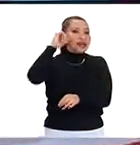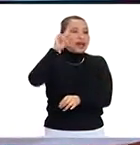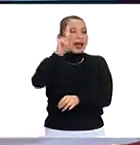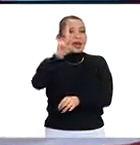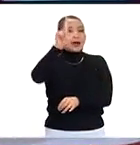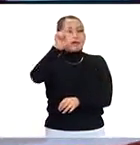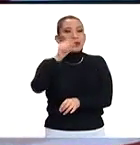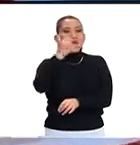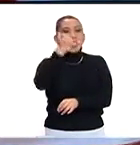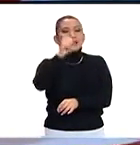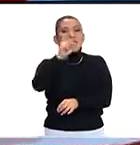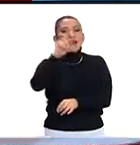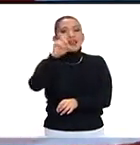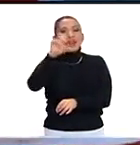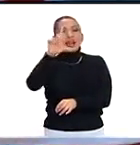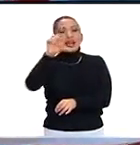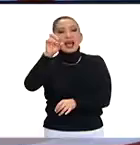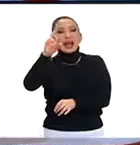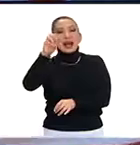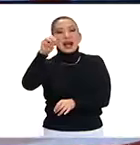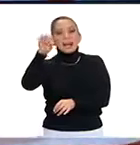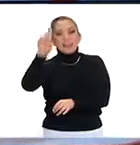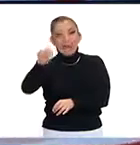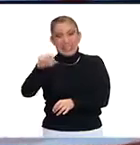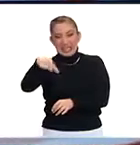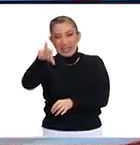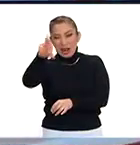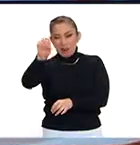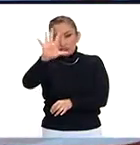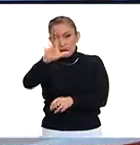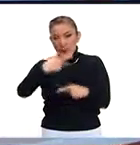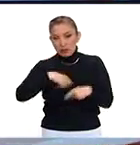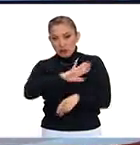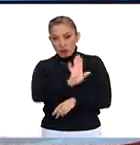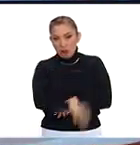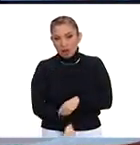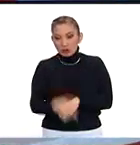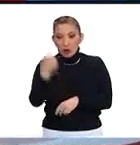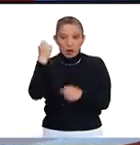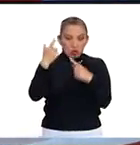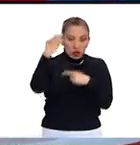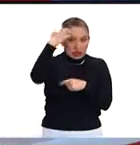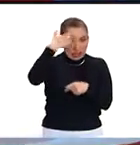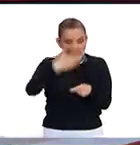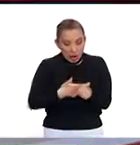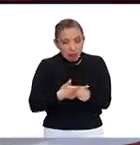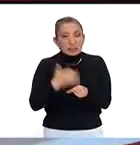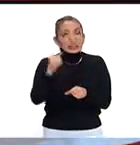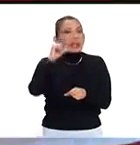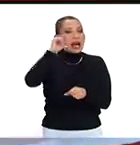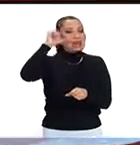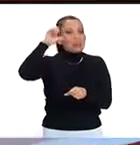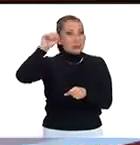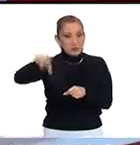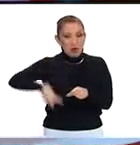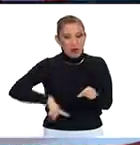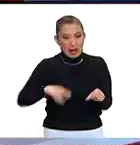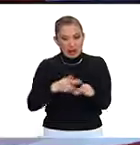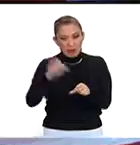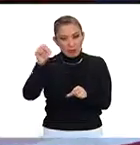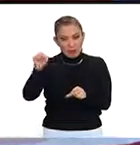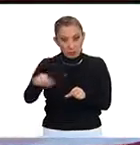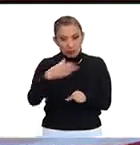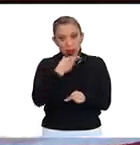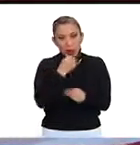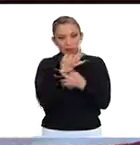Playa del Carmen en el estado de Quintana Roo, donde cinco personas murieron, varios de ellos extranjeros, y ayer mismo el gobernador de esta